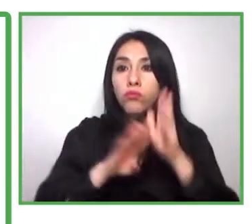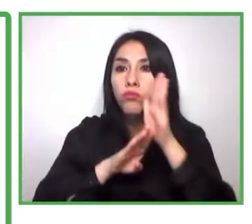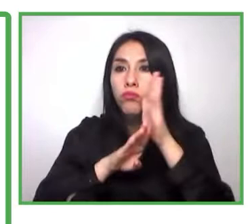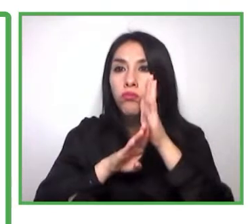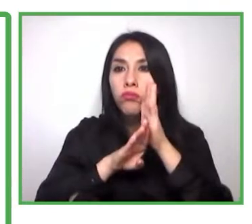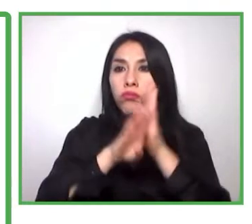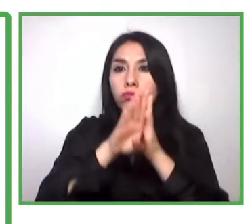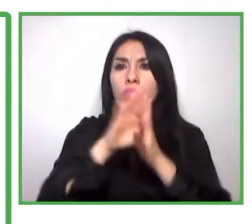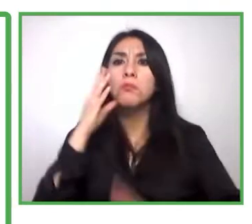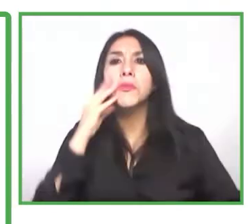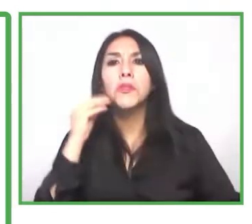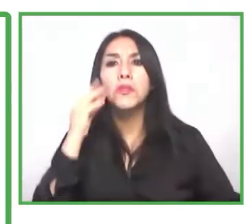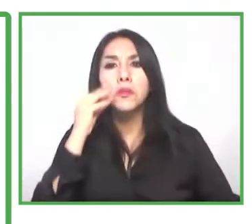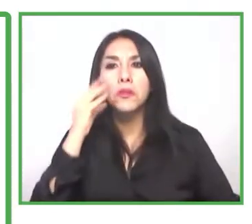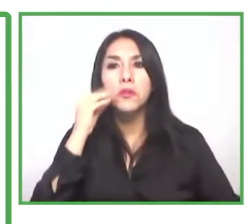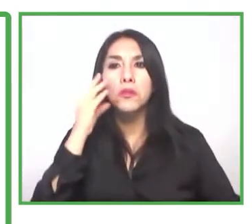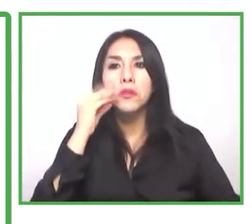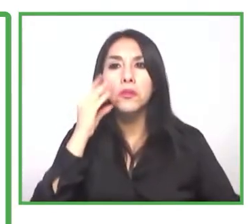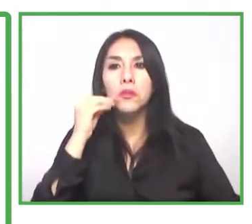con discapacidad y sus familias.